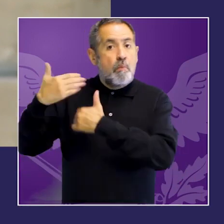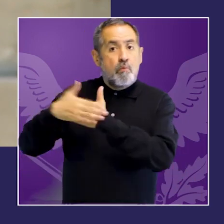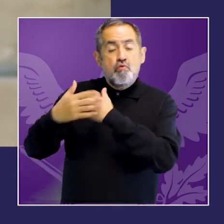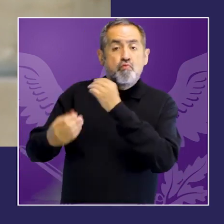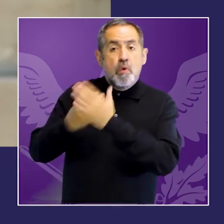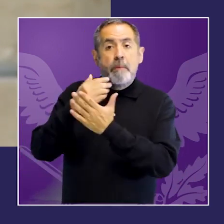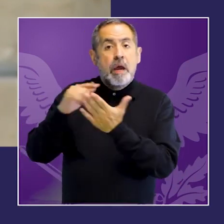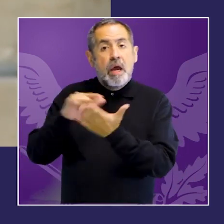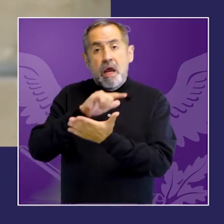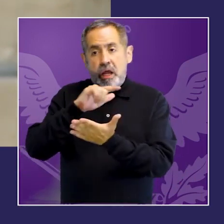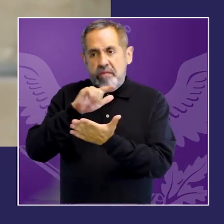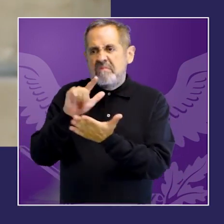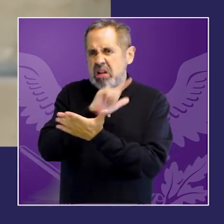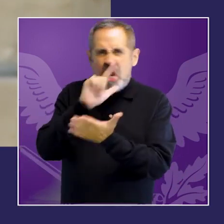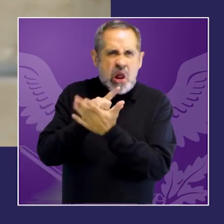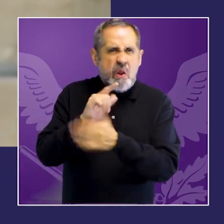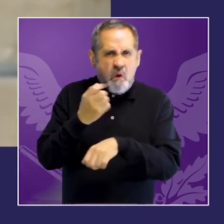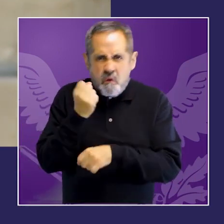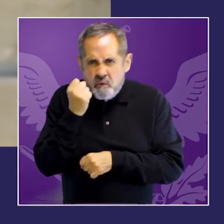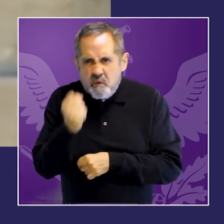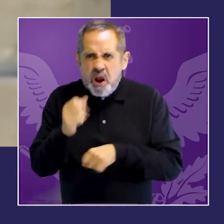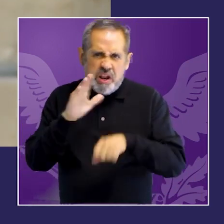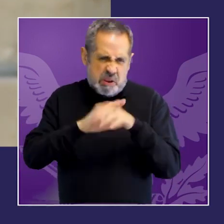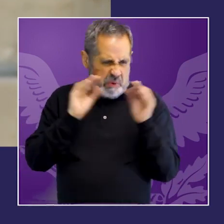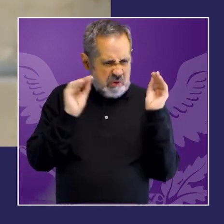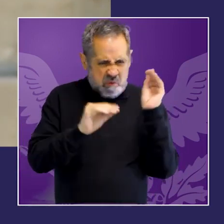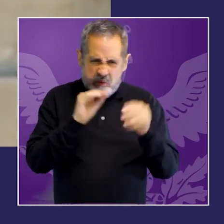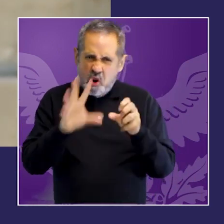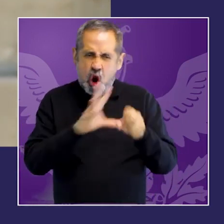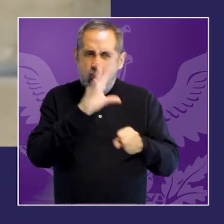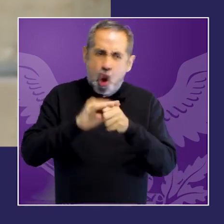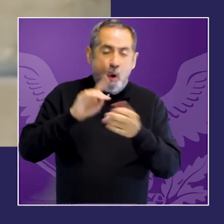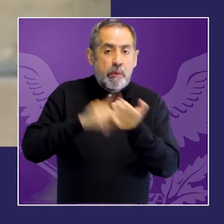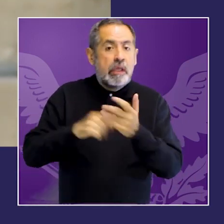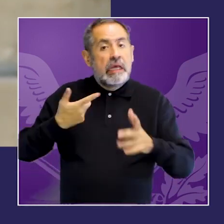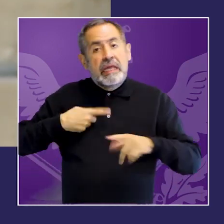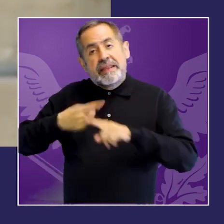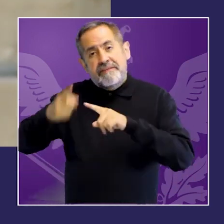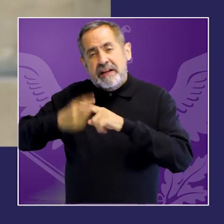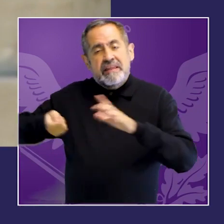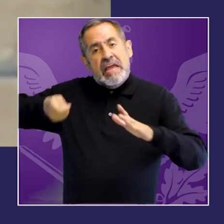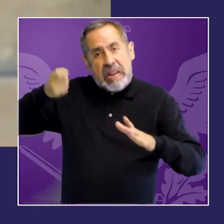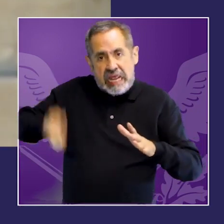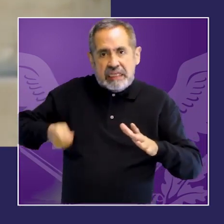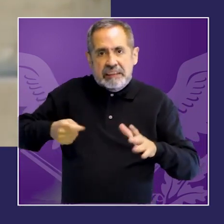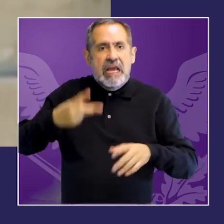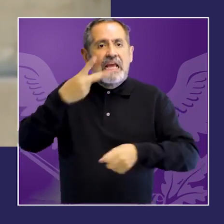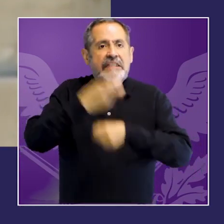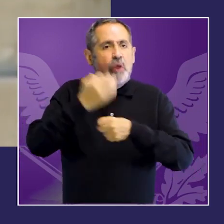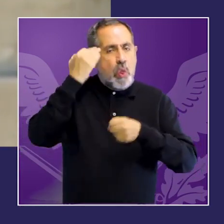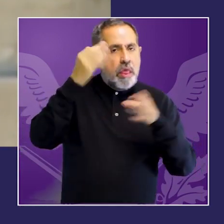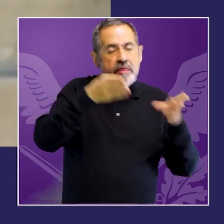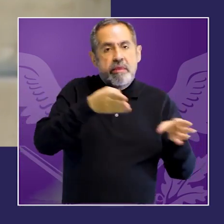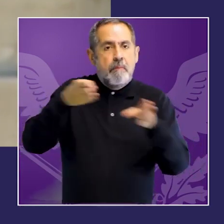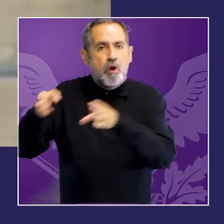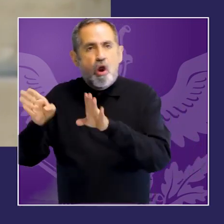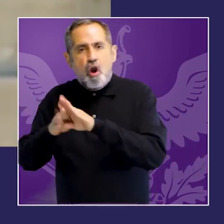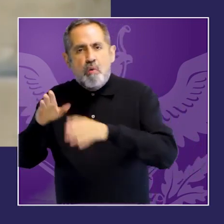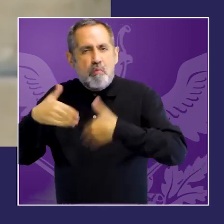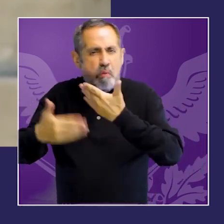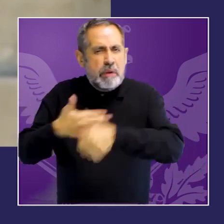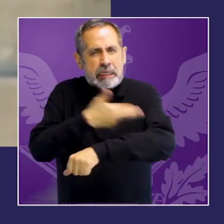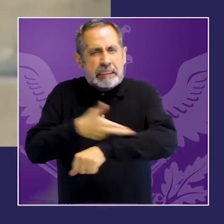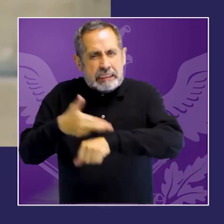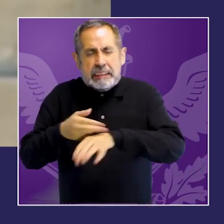encontramos también un vínculo y un vínculo de colaboración y de articulación interesante. De los